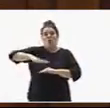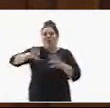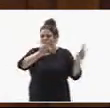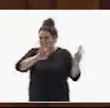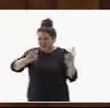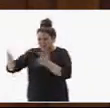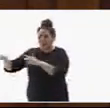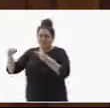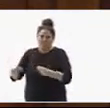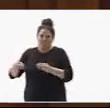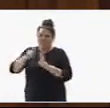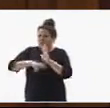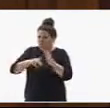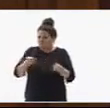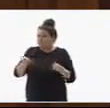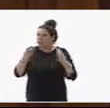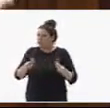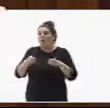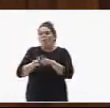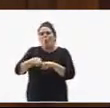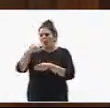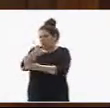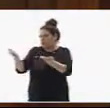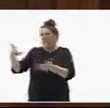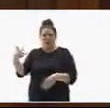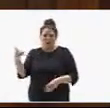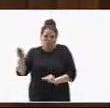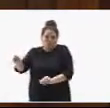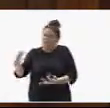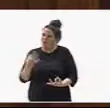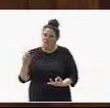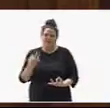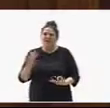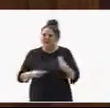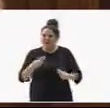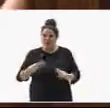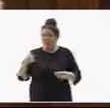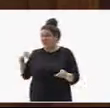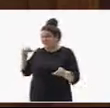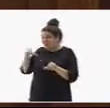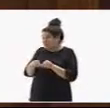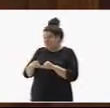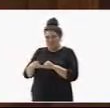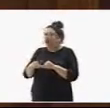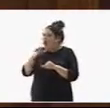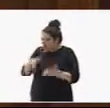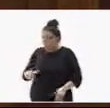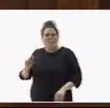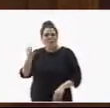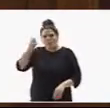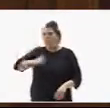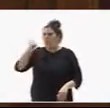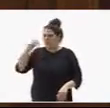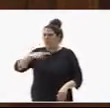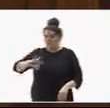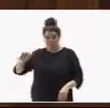como los canarios y las canarias se merecen. Tienen ustedes una oportunidad histórica y les tendemos una mano. Sé